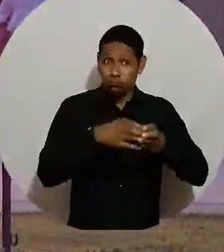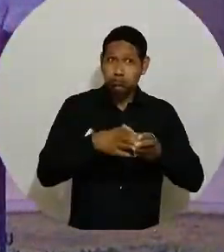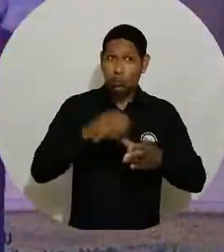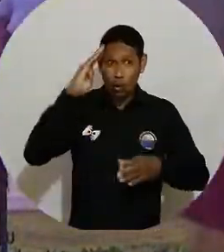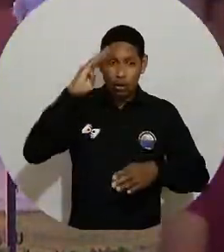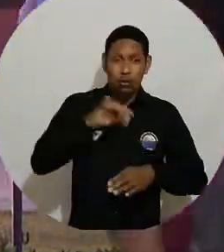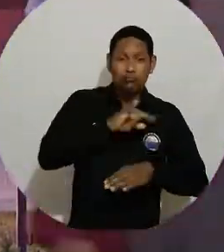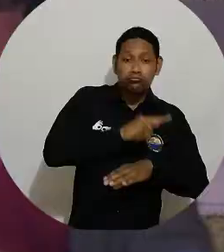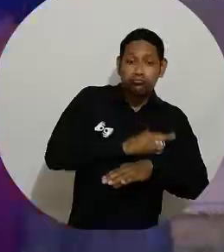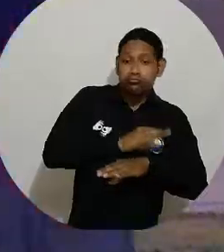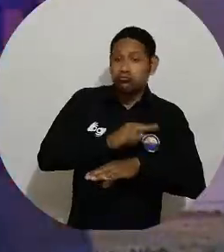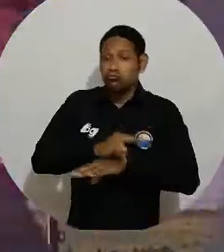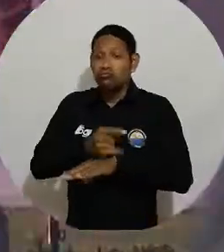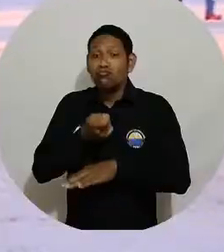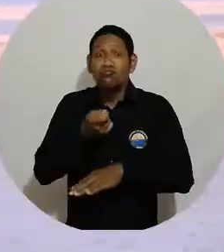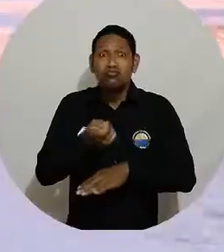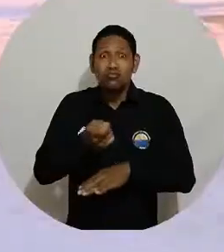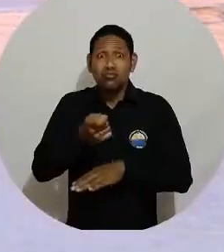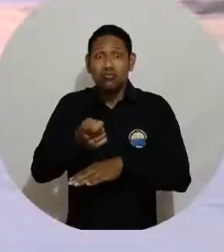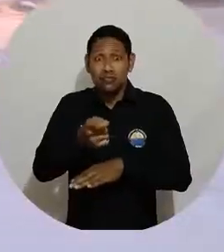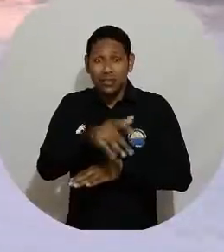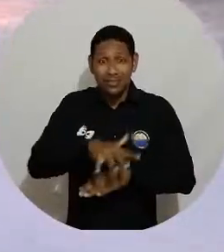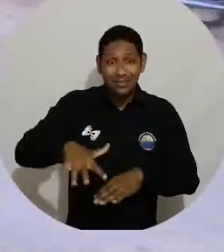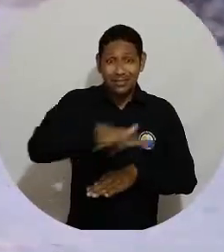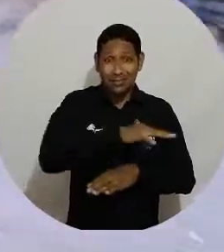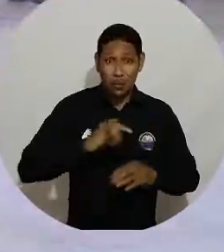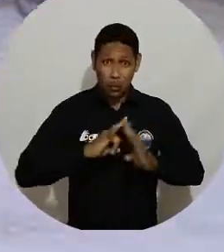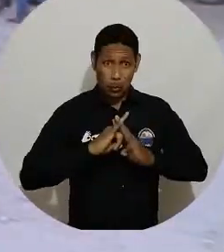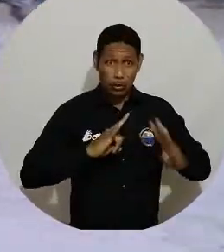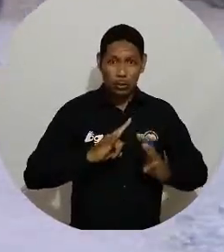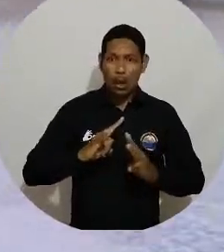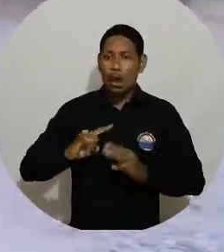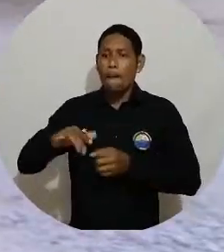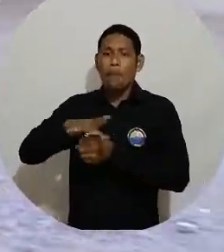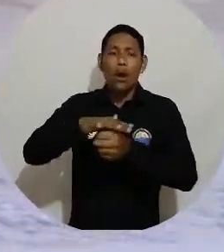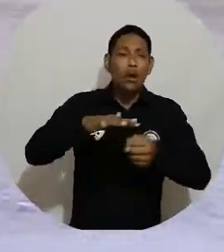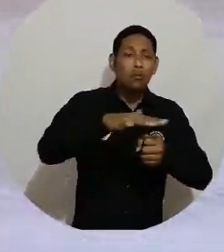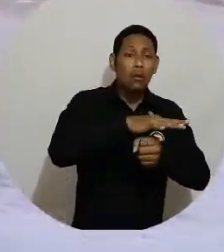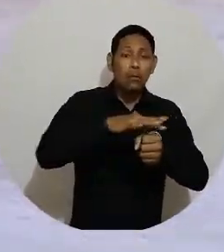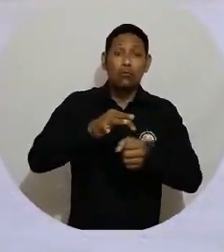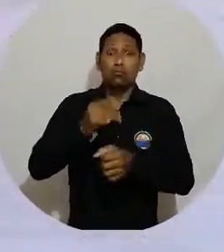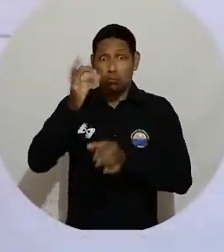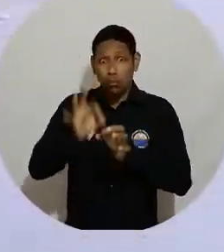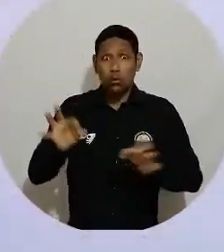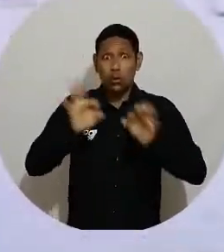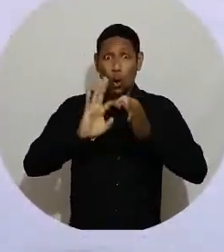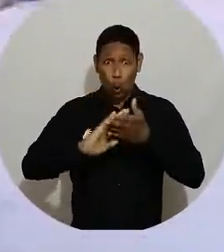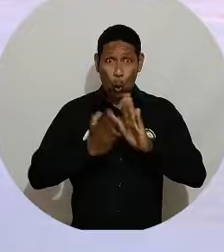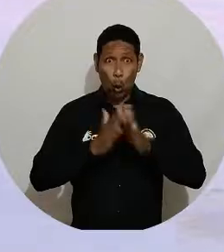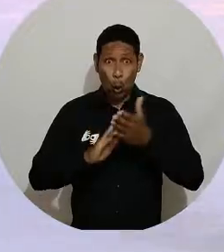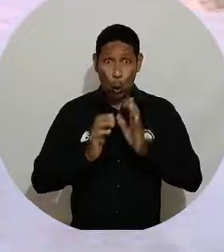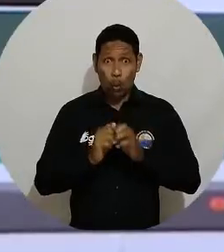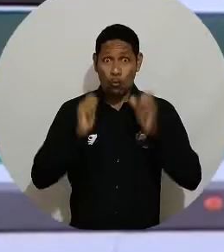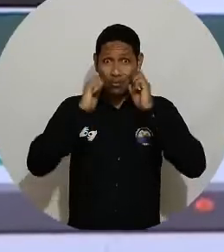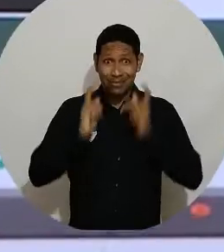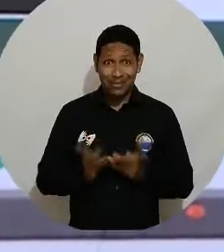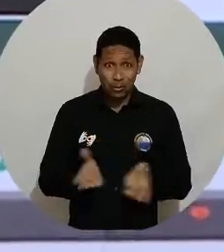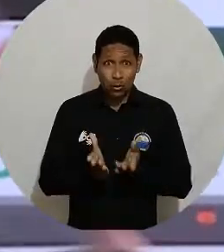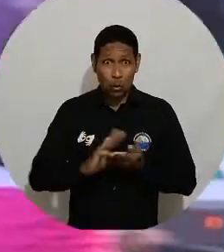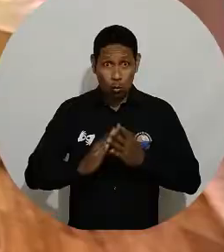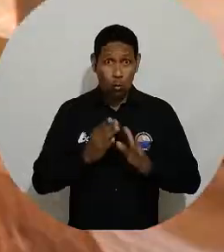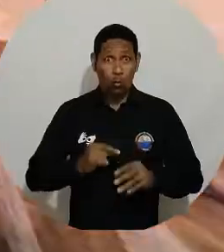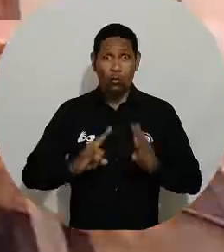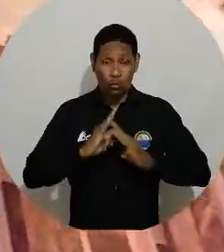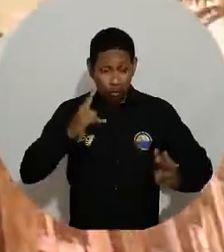un esquema de seguridad en las afueras del campus y los barrios aledaños para proteger la integridad de los miembros de la comunidad universitaria y los